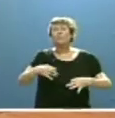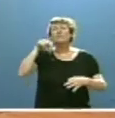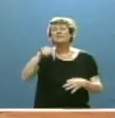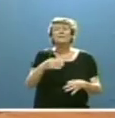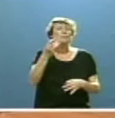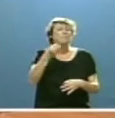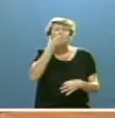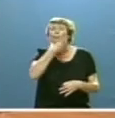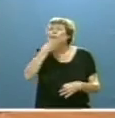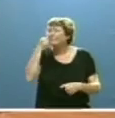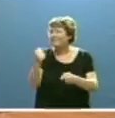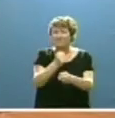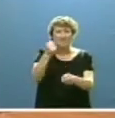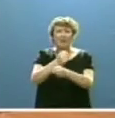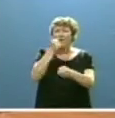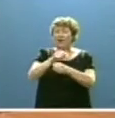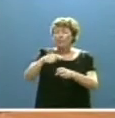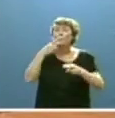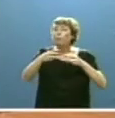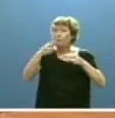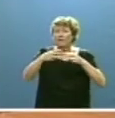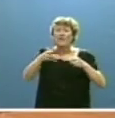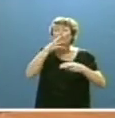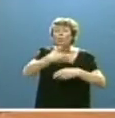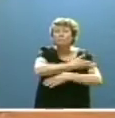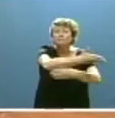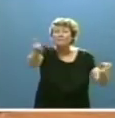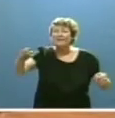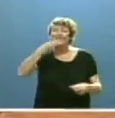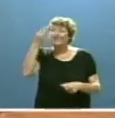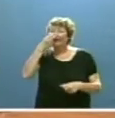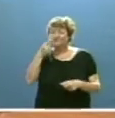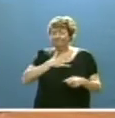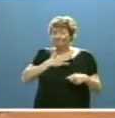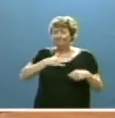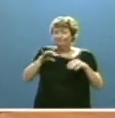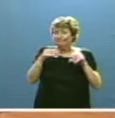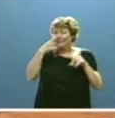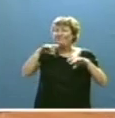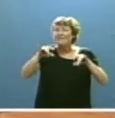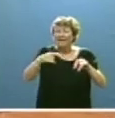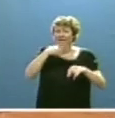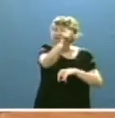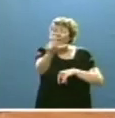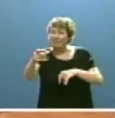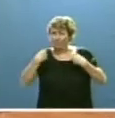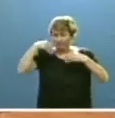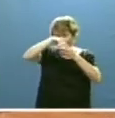es muy hermoso trabajar en la política por los intereses de tu tierra y de tus paisanos.